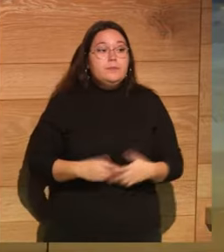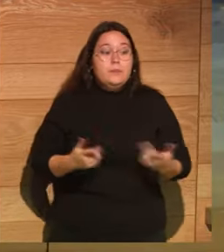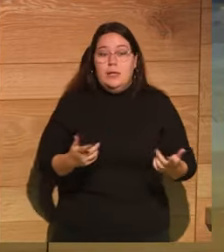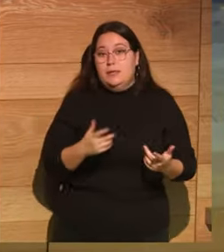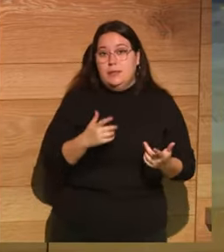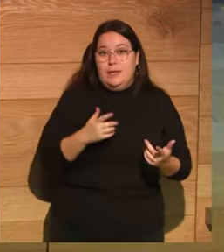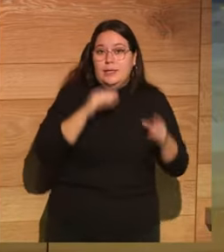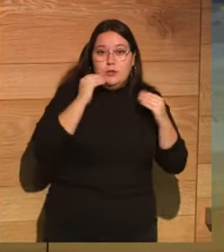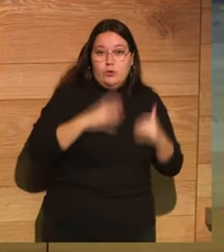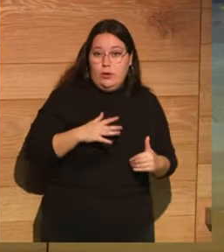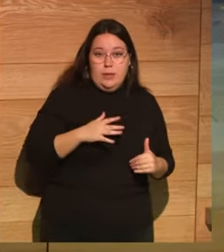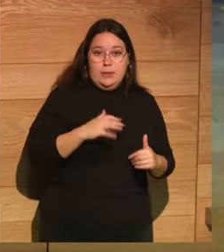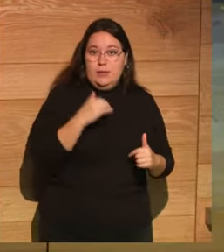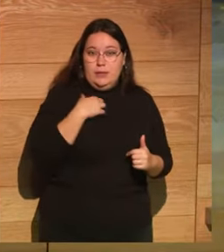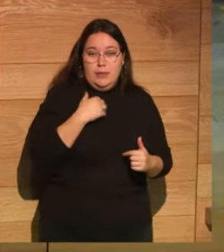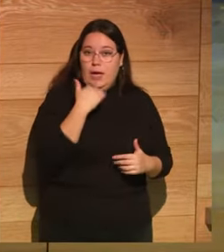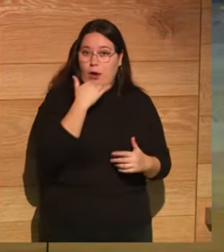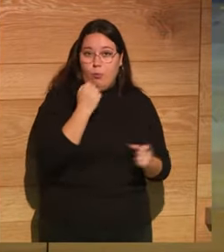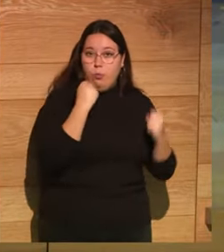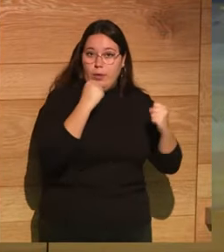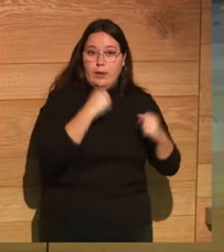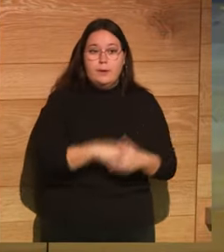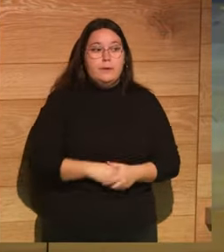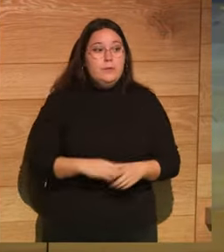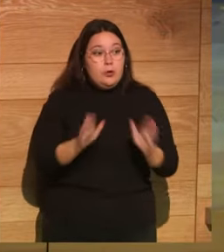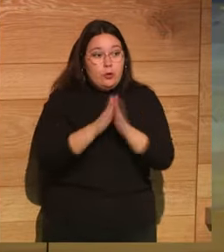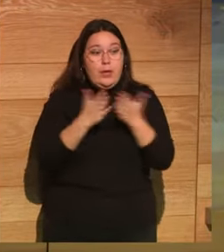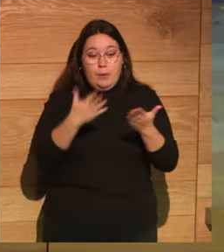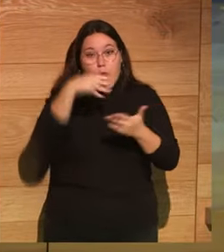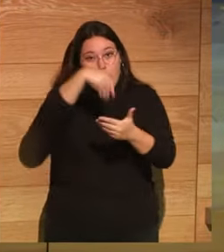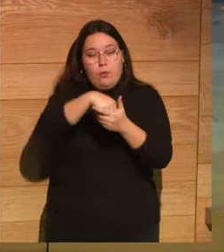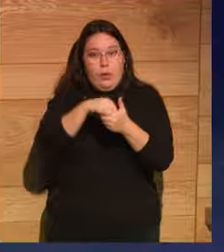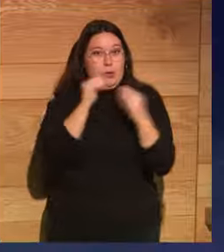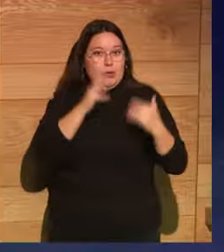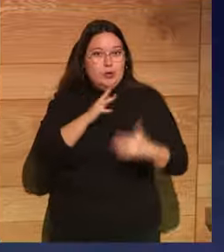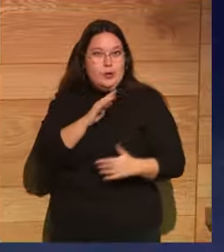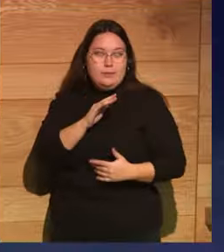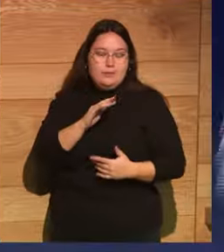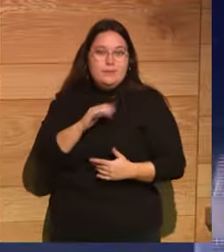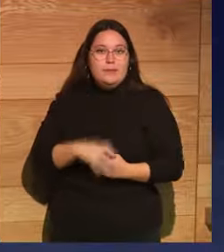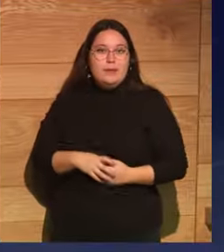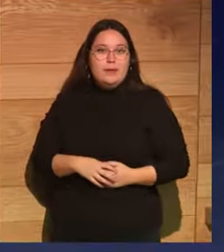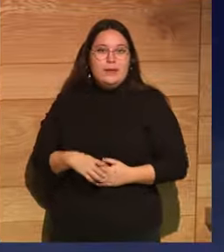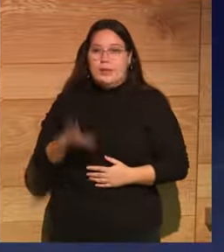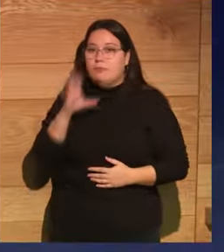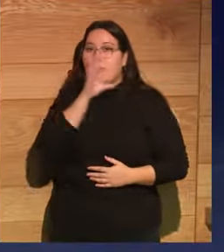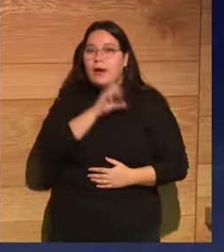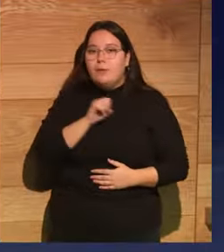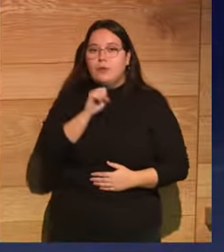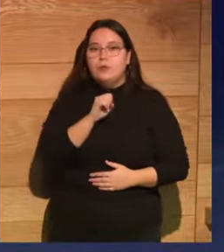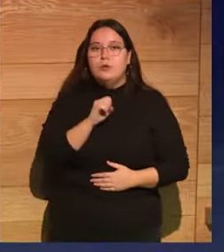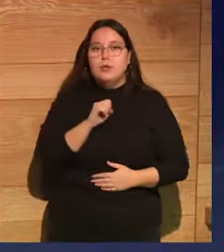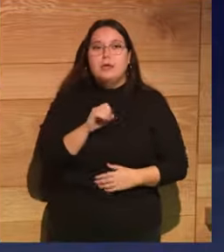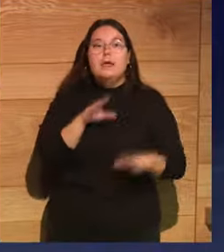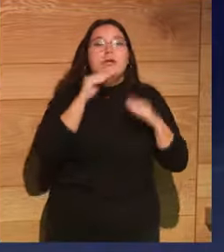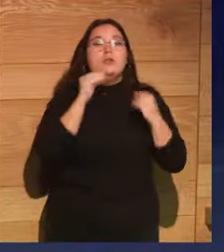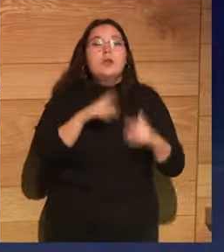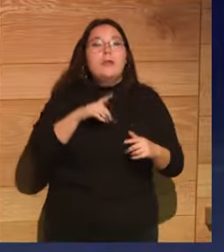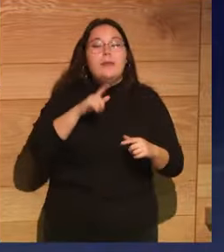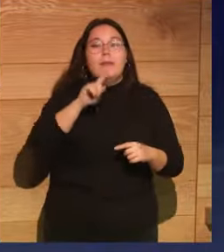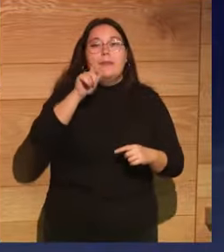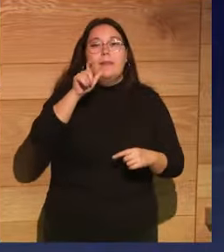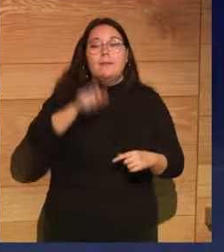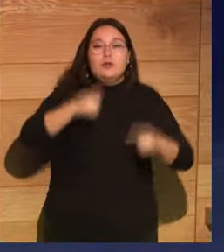poderoso de la humanidad. En el libro cuento una historia, valga la redundancia, que es magnífica, que es la historia del monje